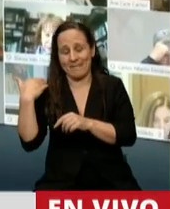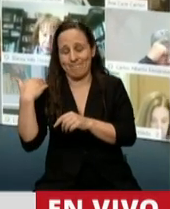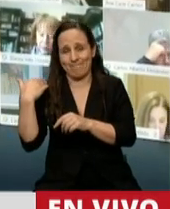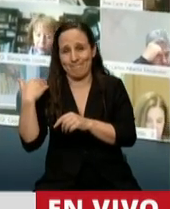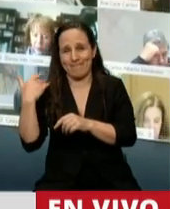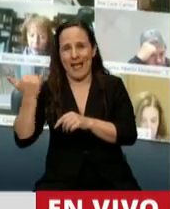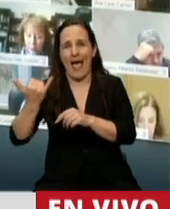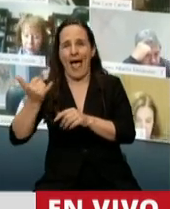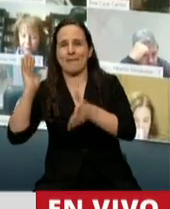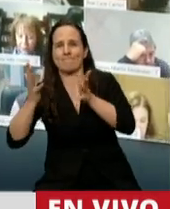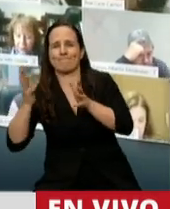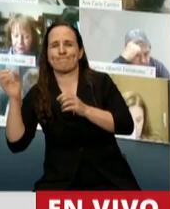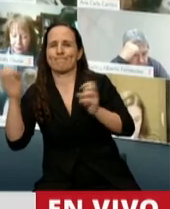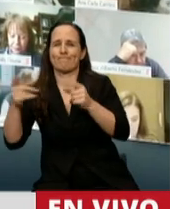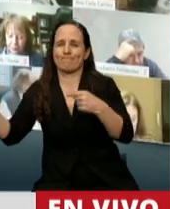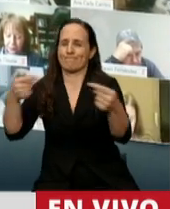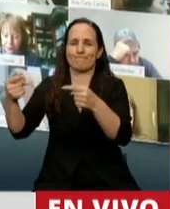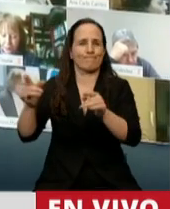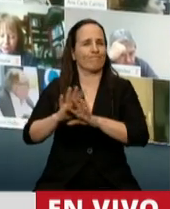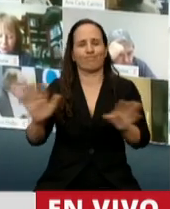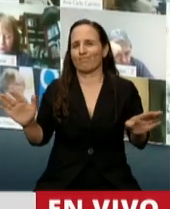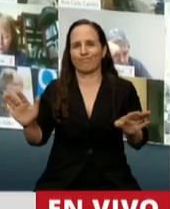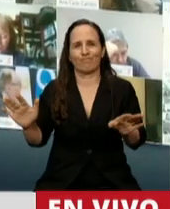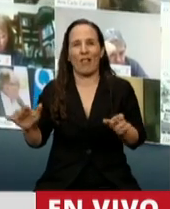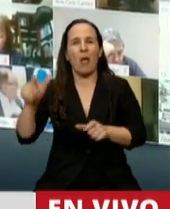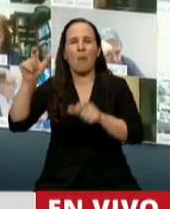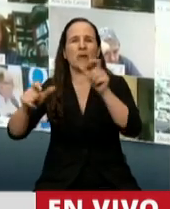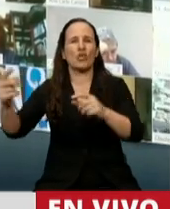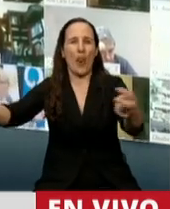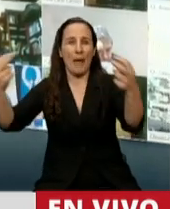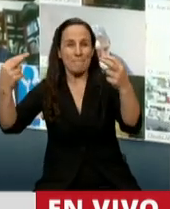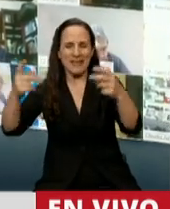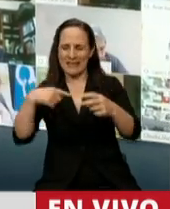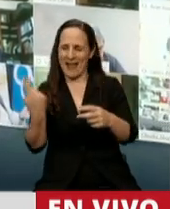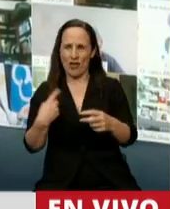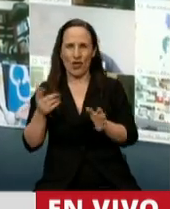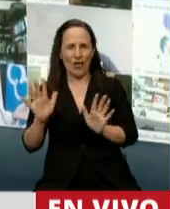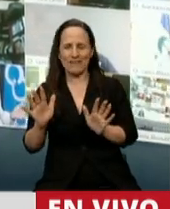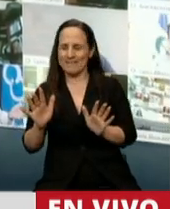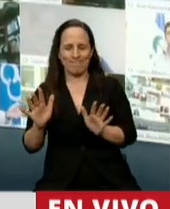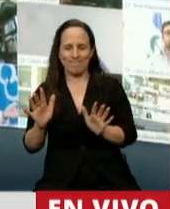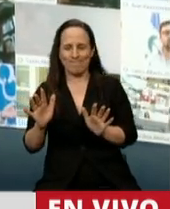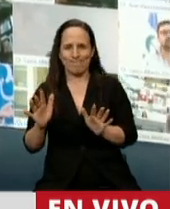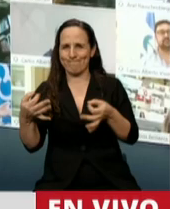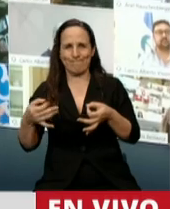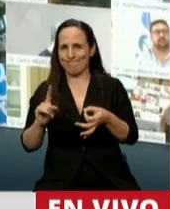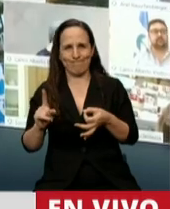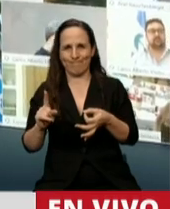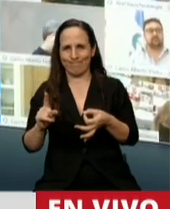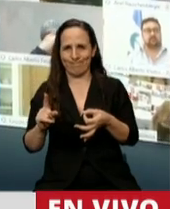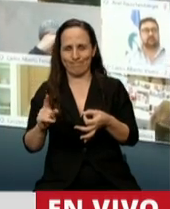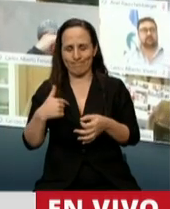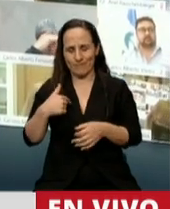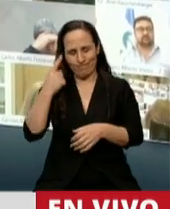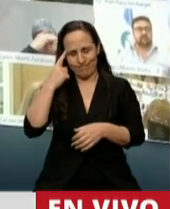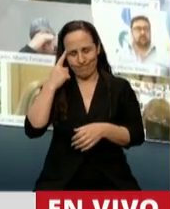con una agresividad enorme. La gente que nos mira no lo ve bien, presidente, y yo tampoco. Quiero, en primer